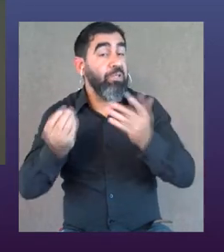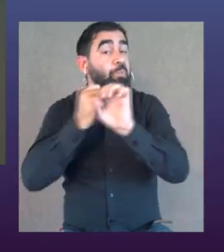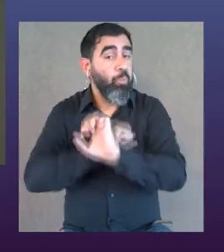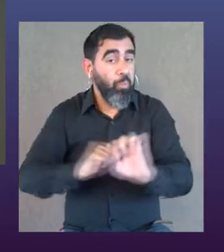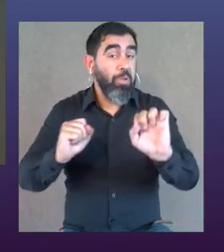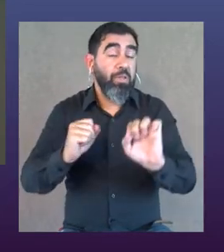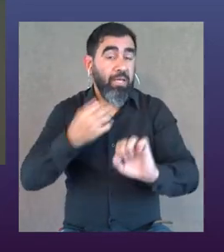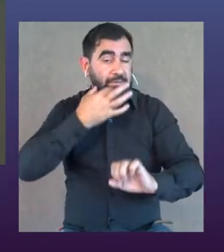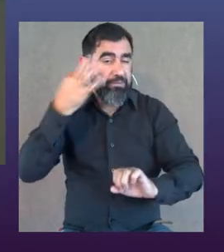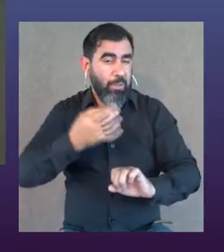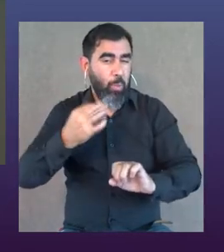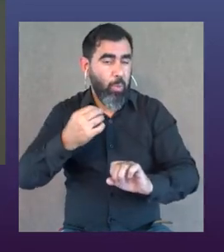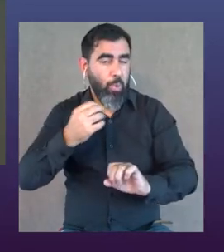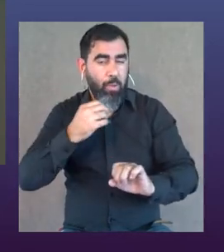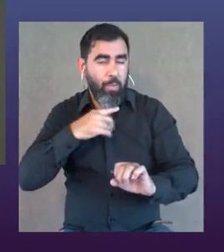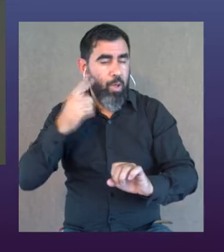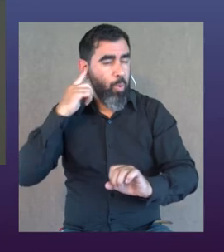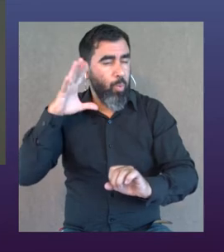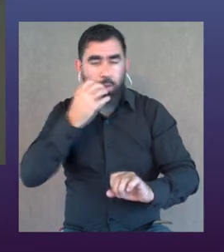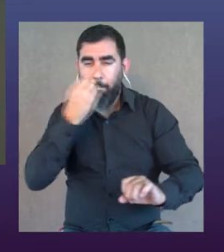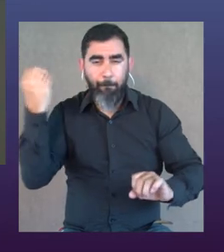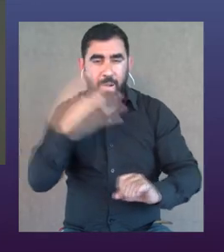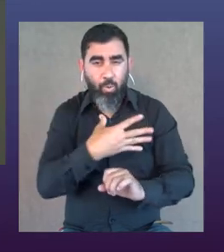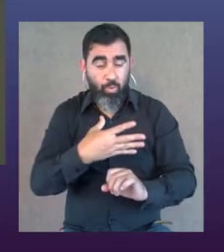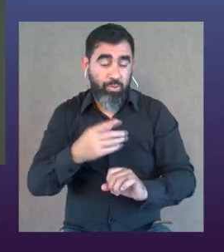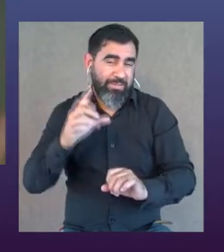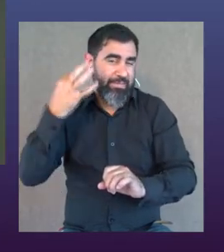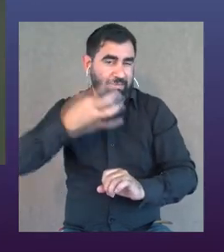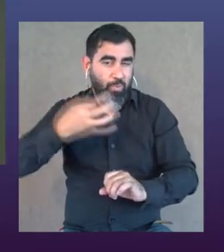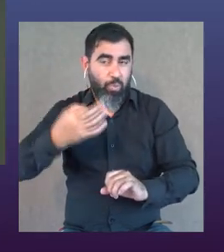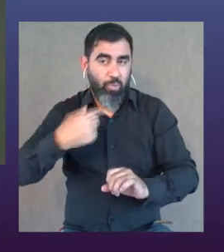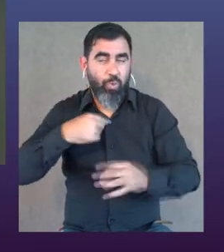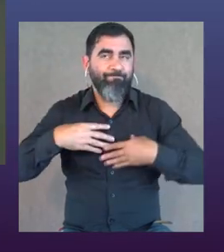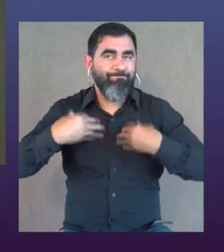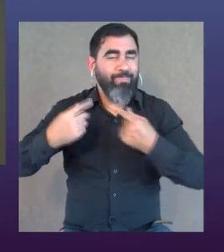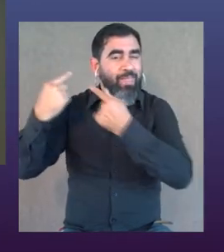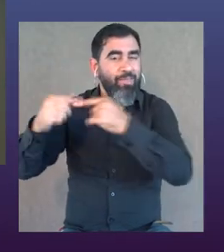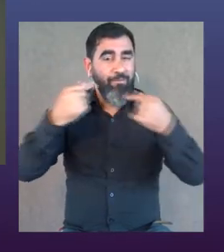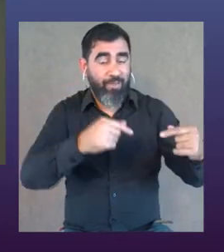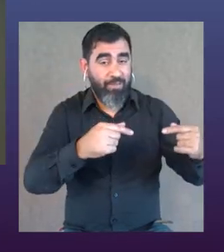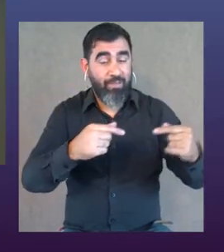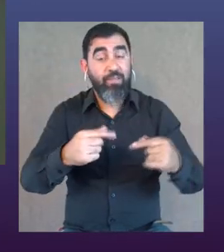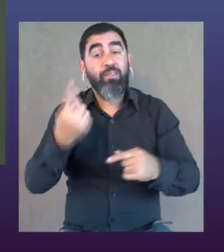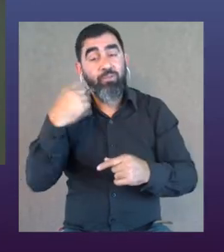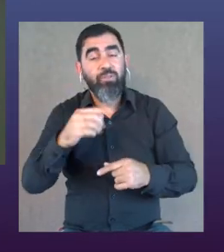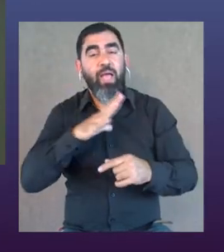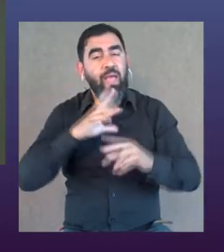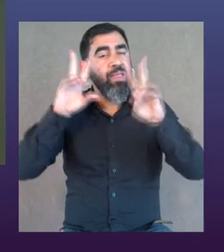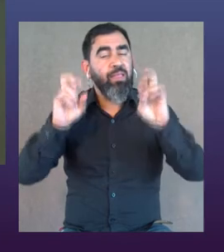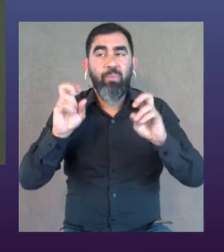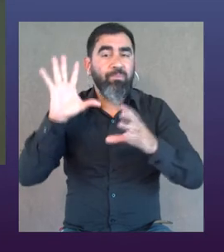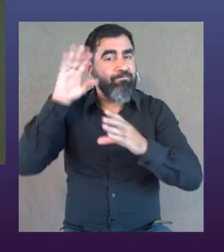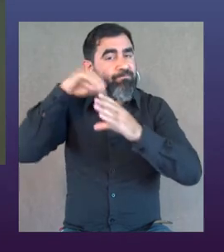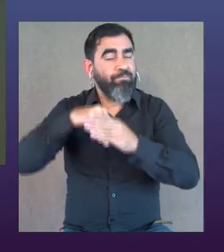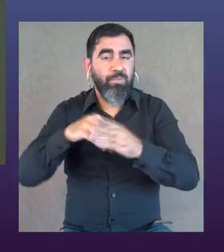que sintió, seguro que tiene más agudizada la escucha, que por lo menos mucho, por lo menos que yo seguro, muchas de nosotros que no tenemos esa sensibilidad, ¿no? Entonces,